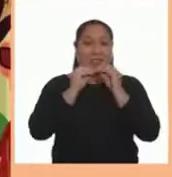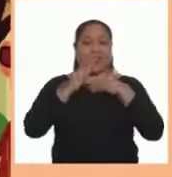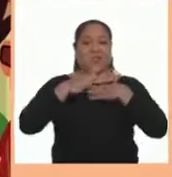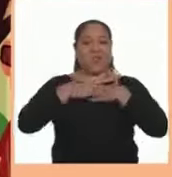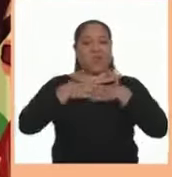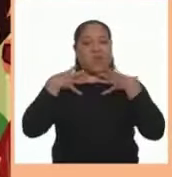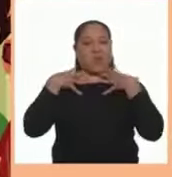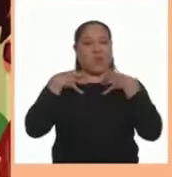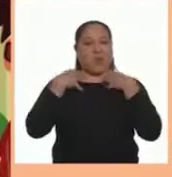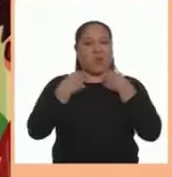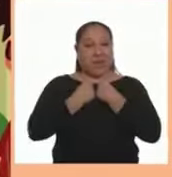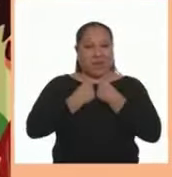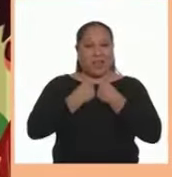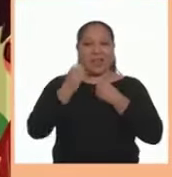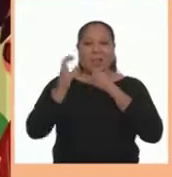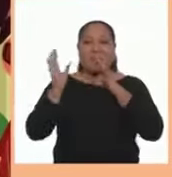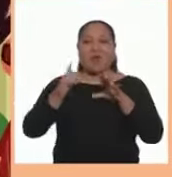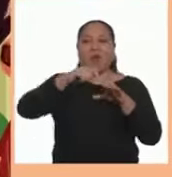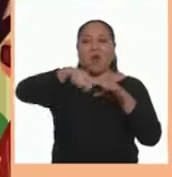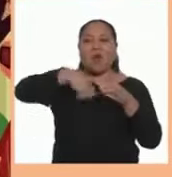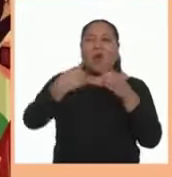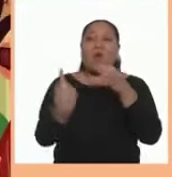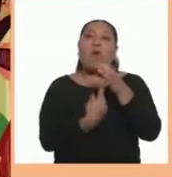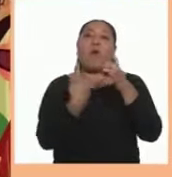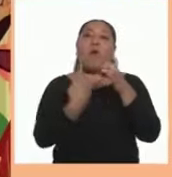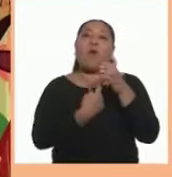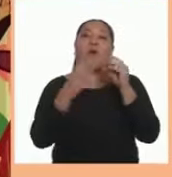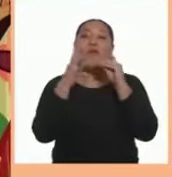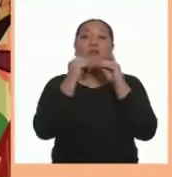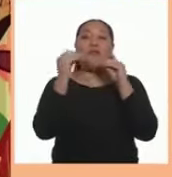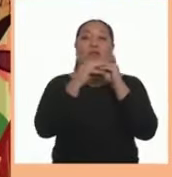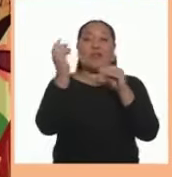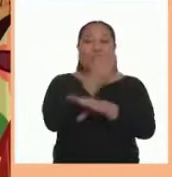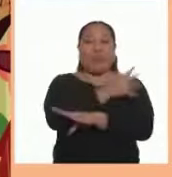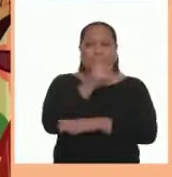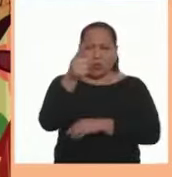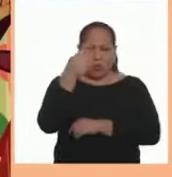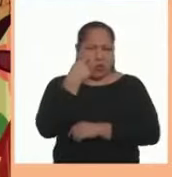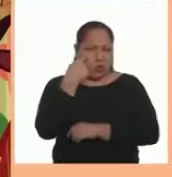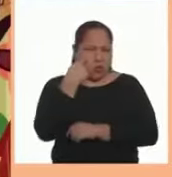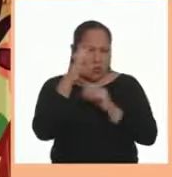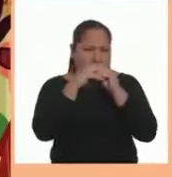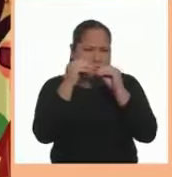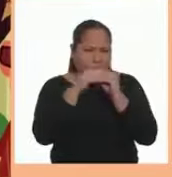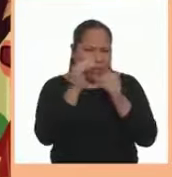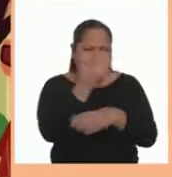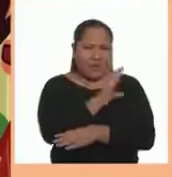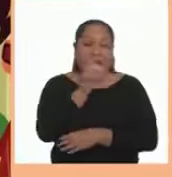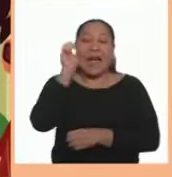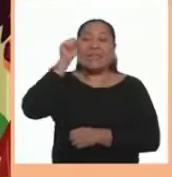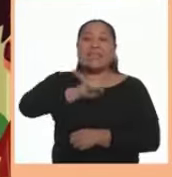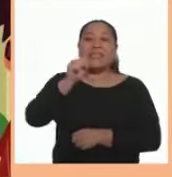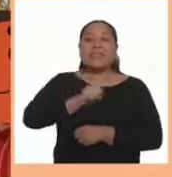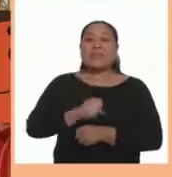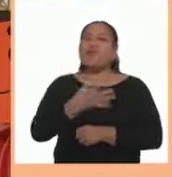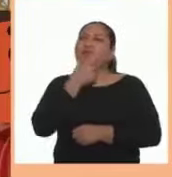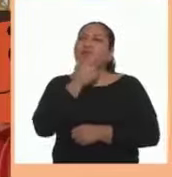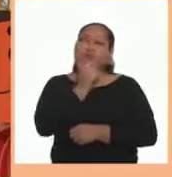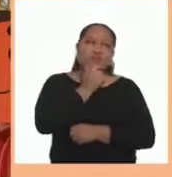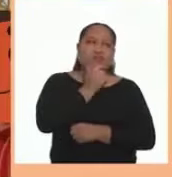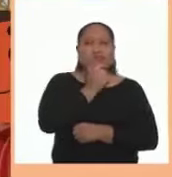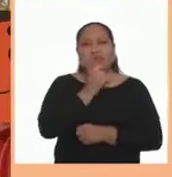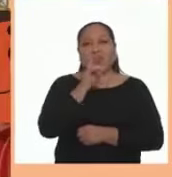tal si para reponernos Preparamos un rico jugo Con frutas de la selva? ¿Tú conoces algunas?